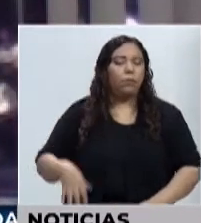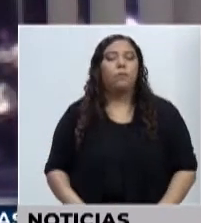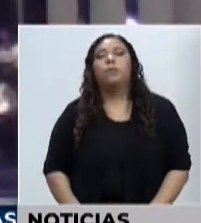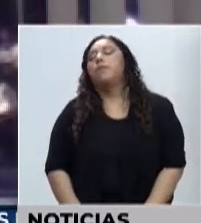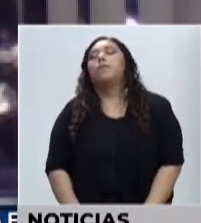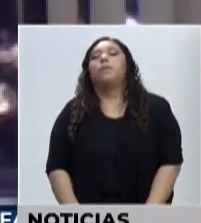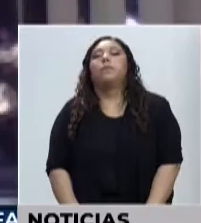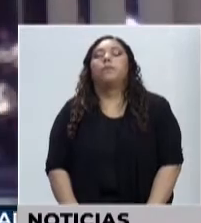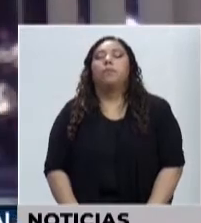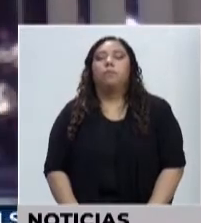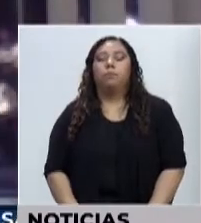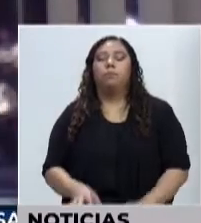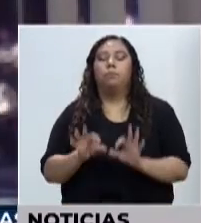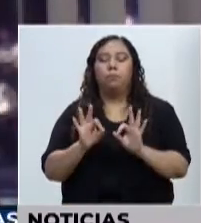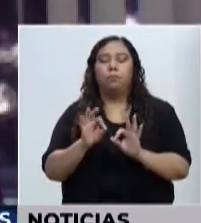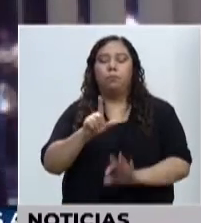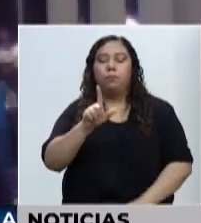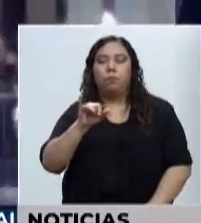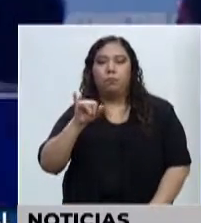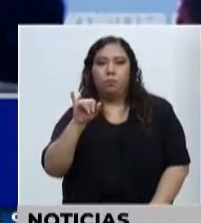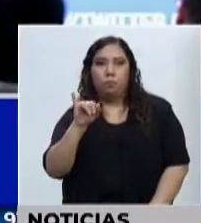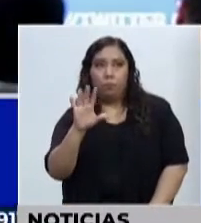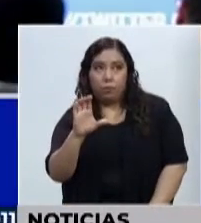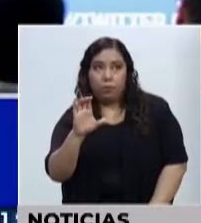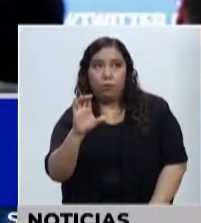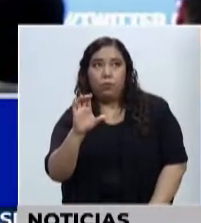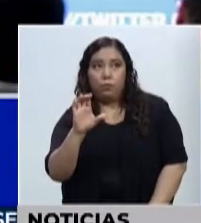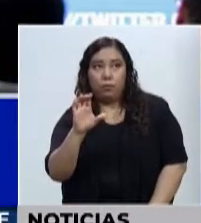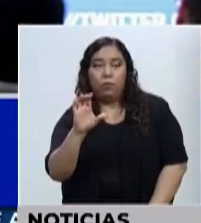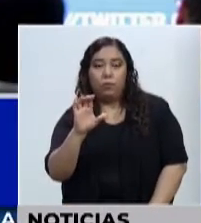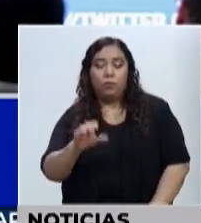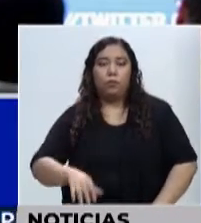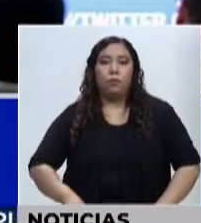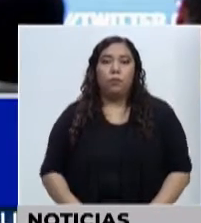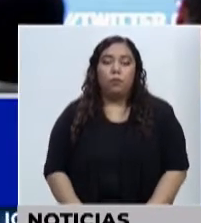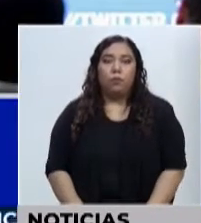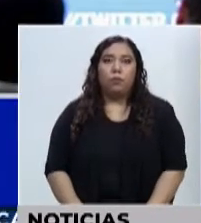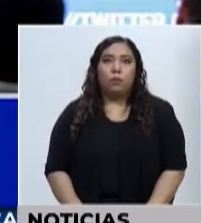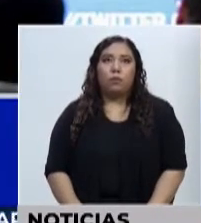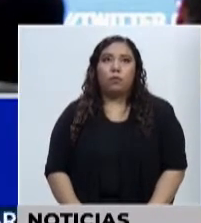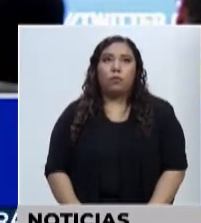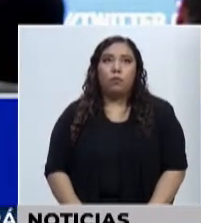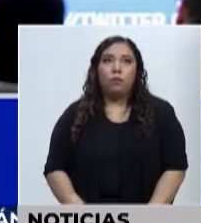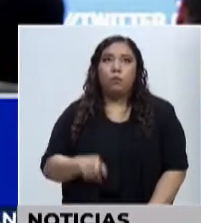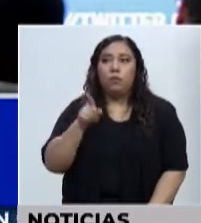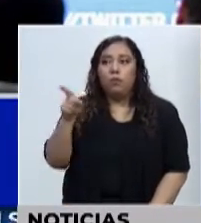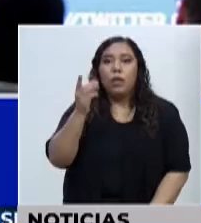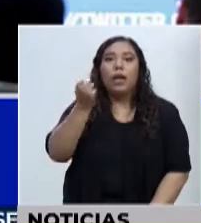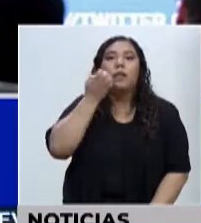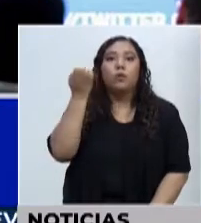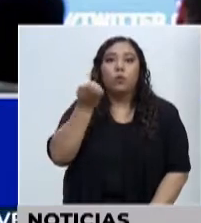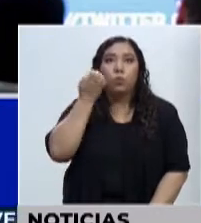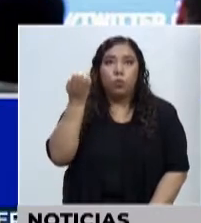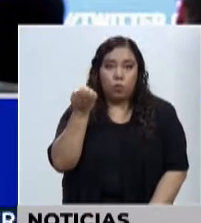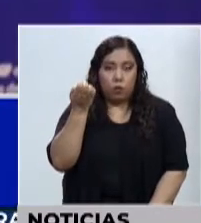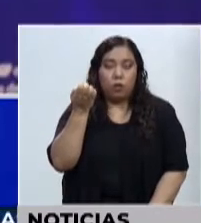mediano plazo, licenciada, ¿cuáles son los resultados de esta escuela de